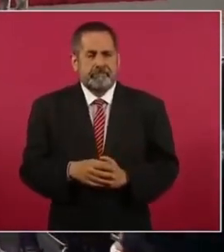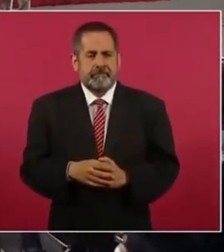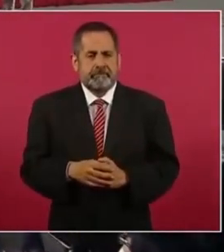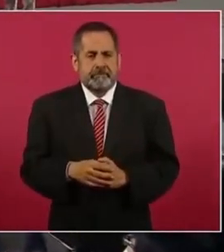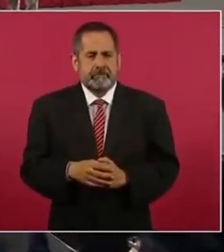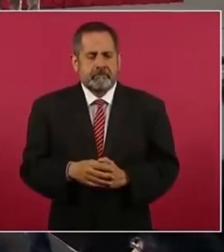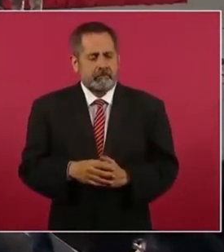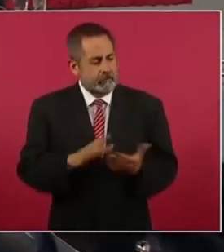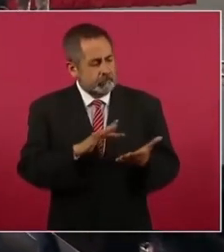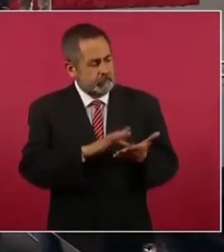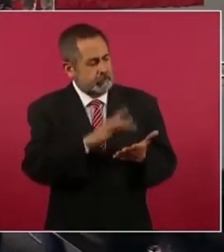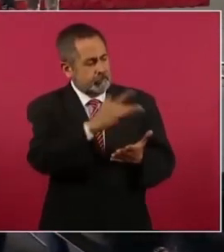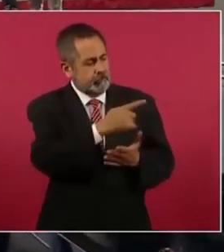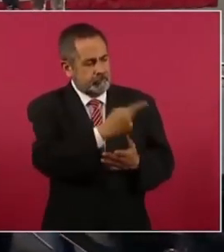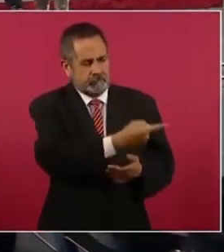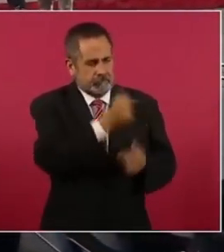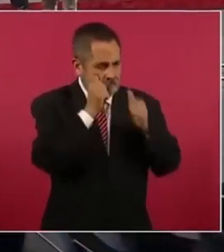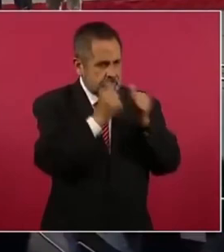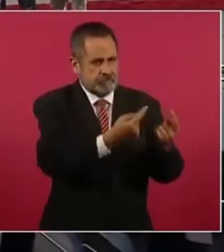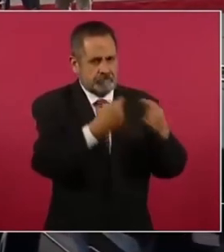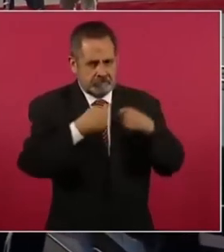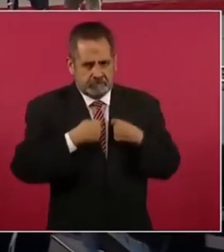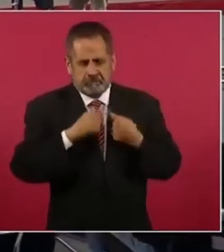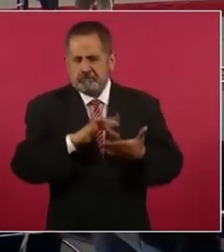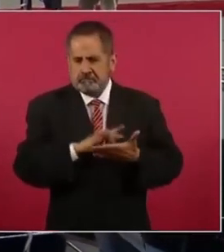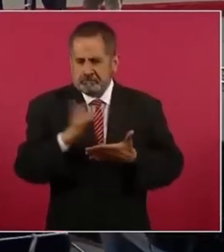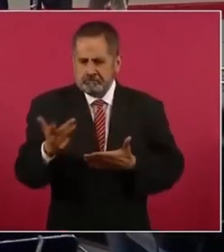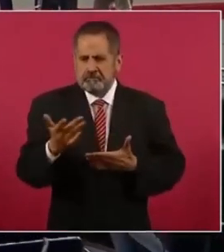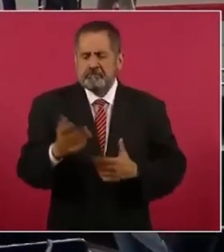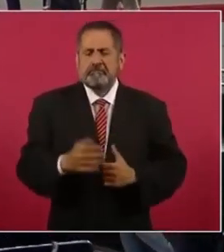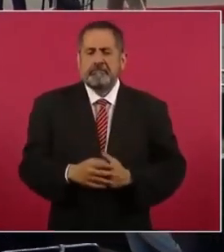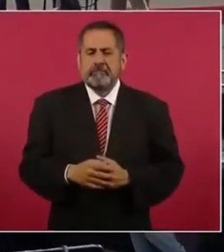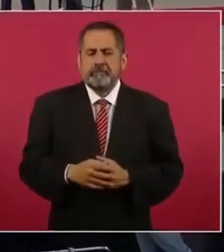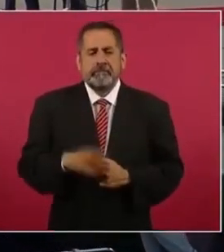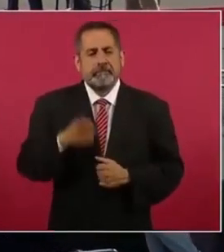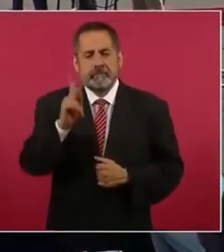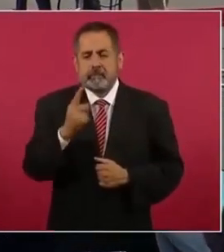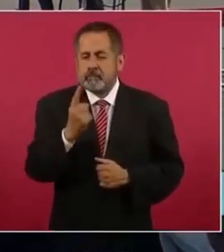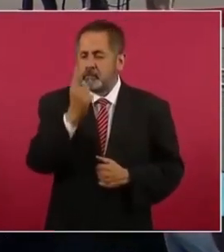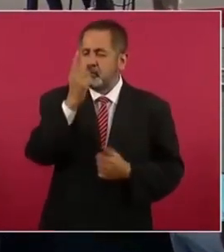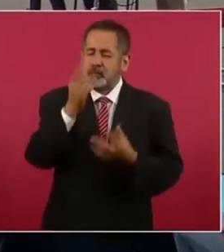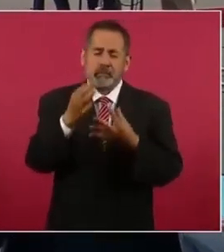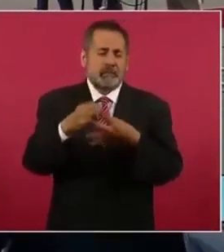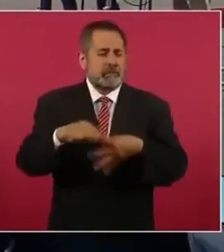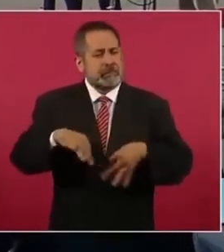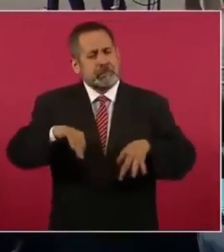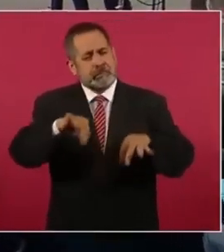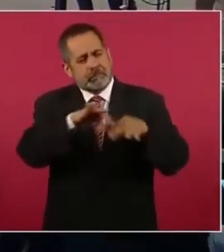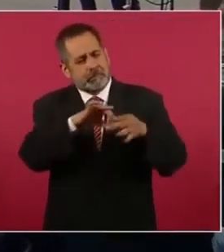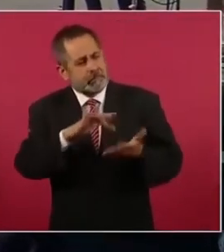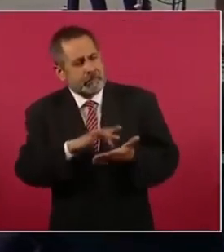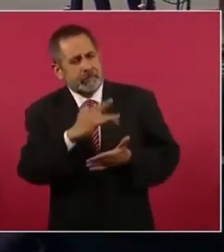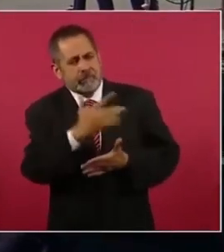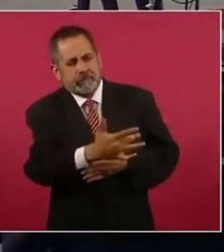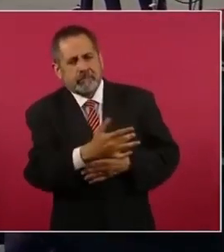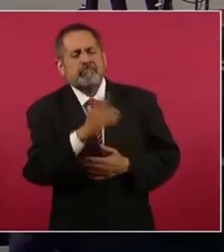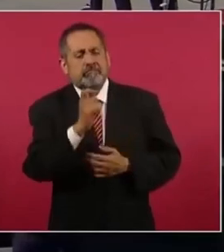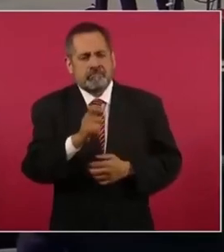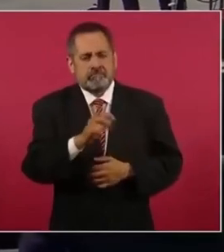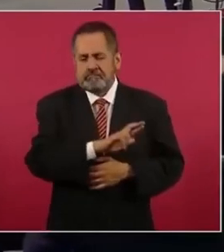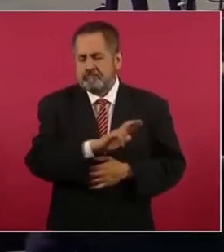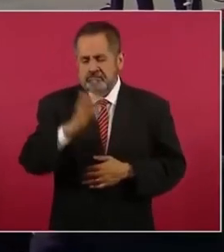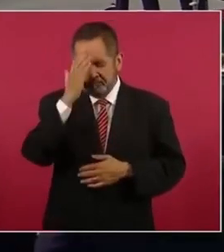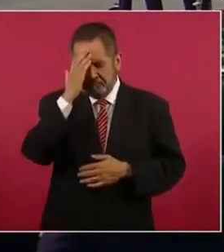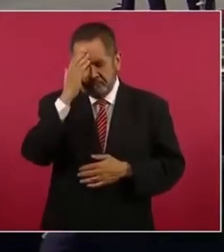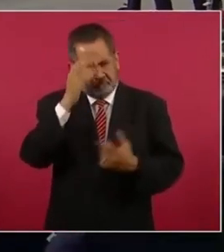le agradezco sus atenciones pero sobre todo le reconozco